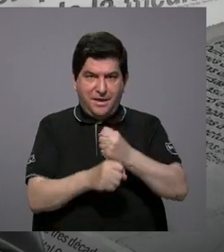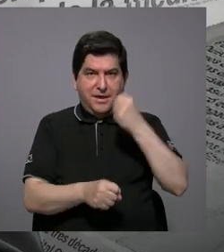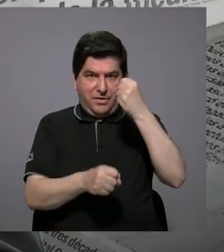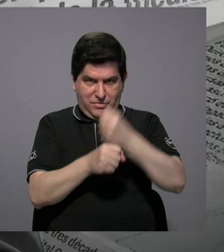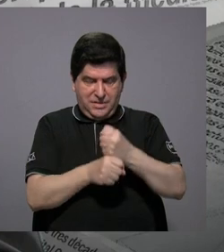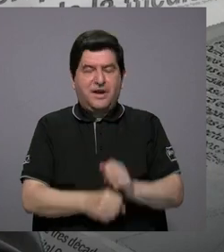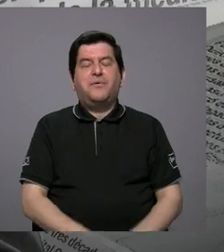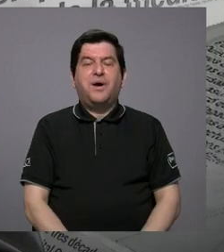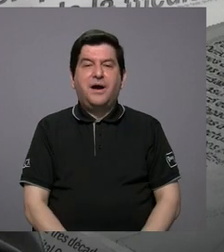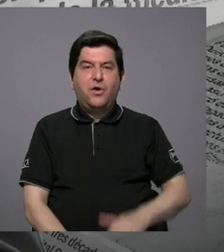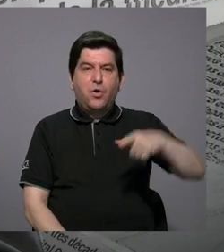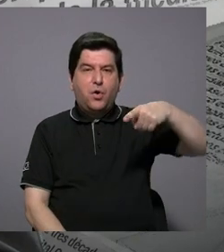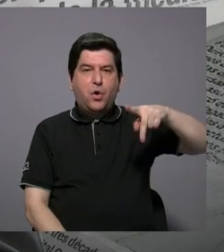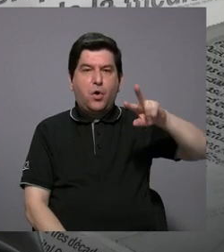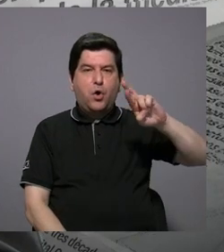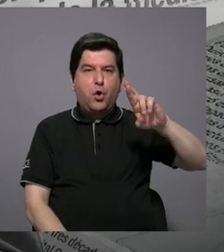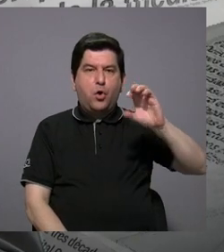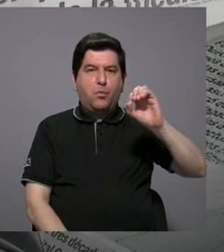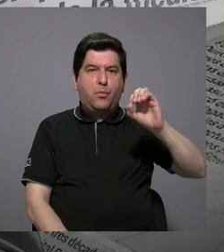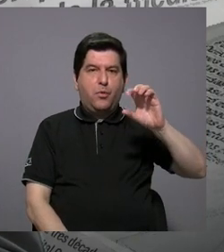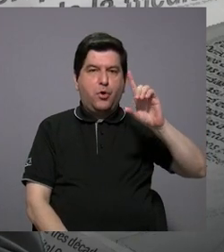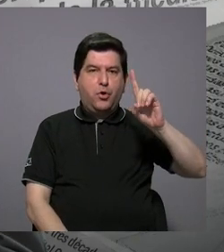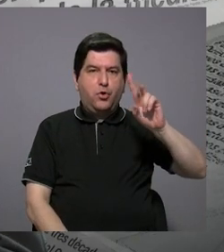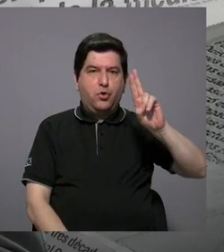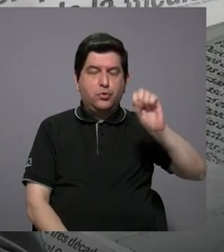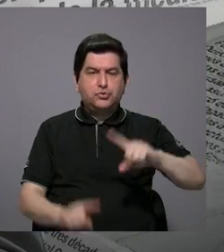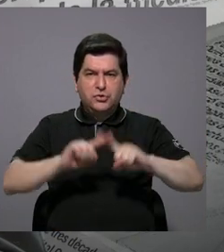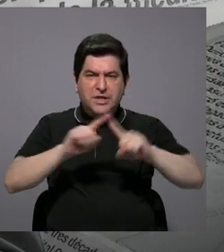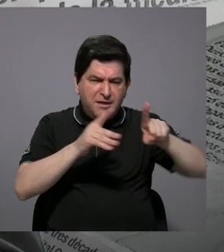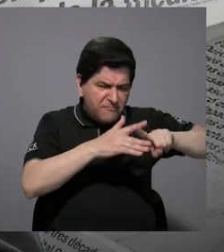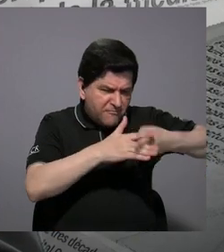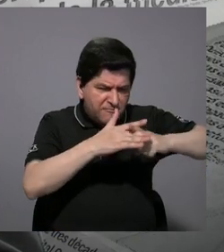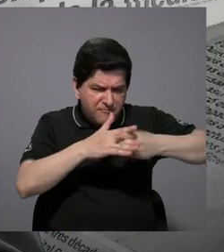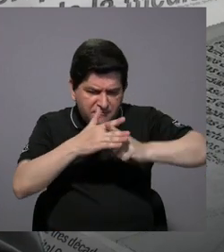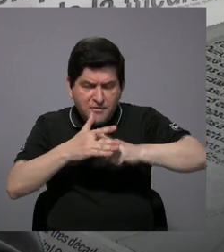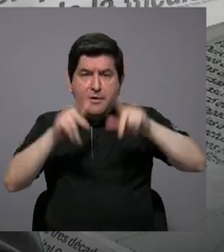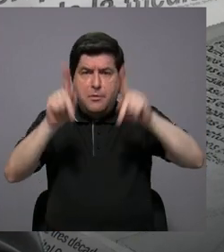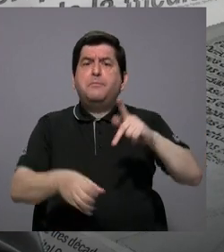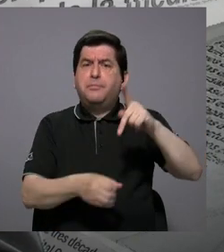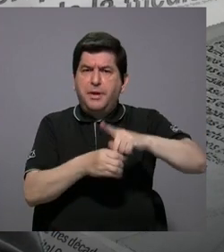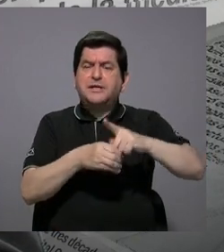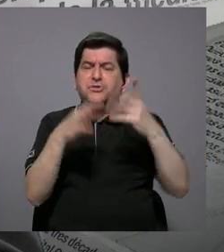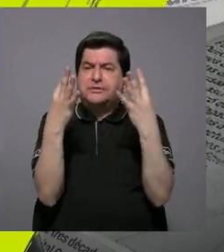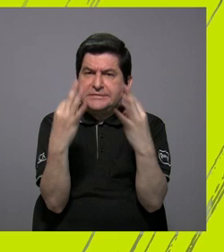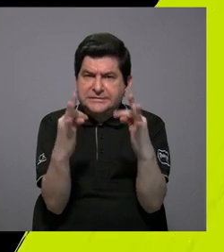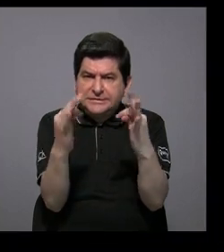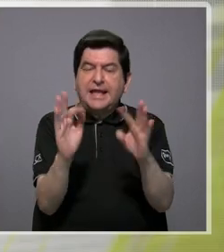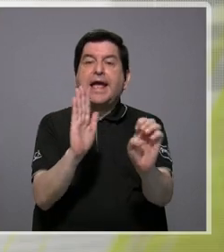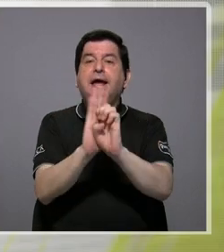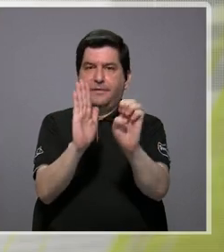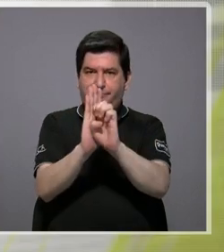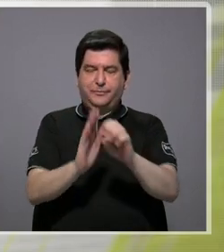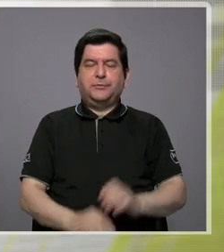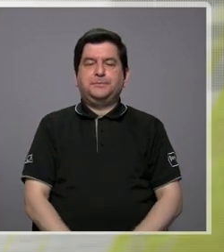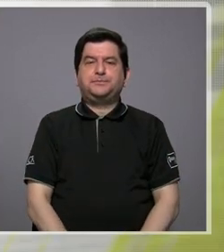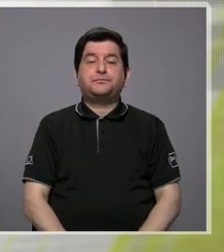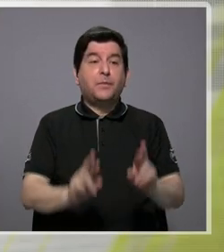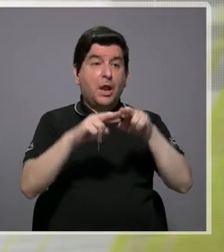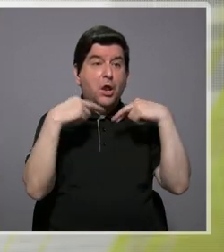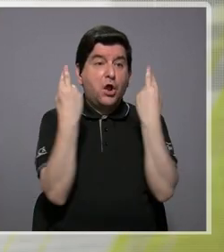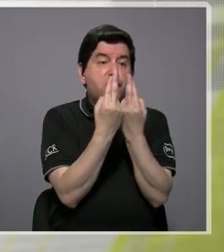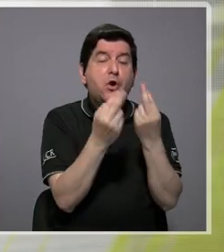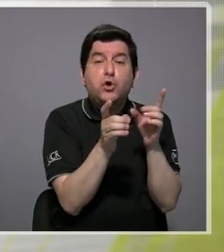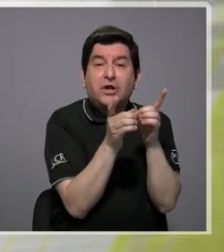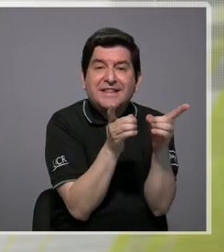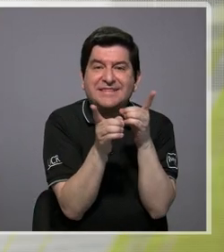PRODUS buscamos siempre generar mecanismos variados para que las personas participen. Por ejemplo, hacemos reuniones